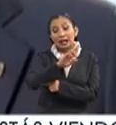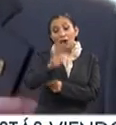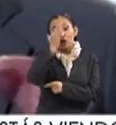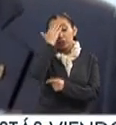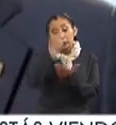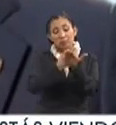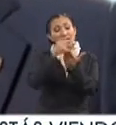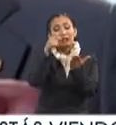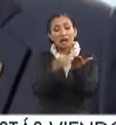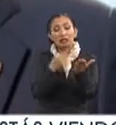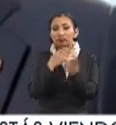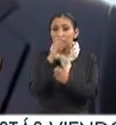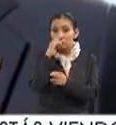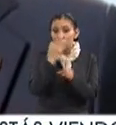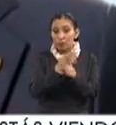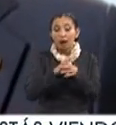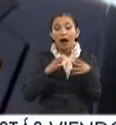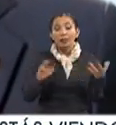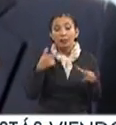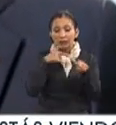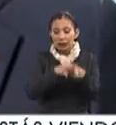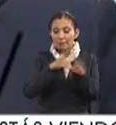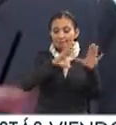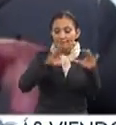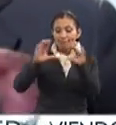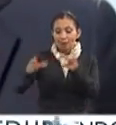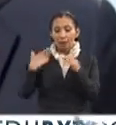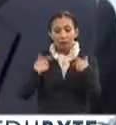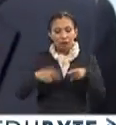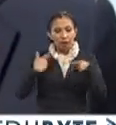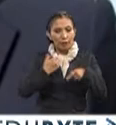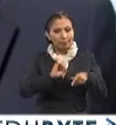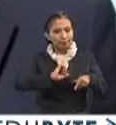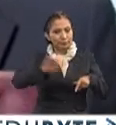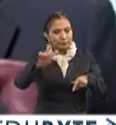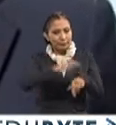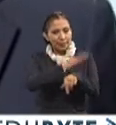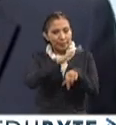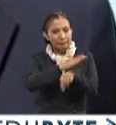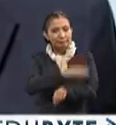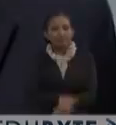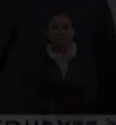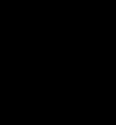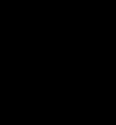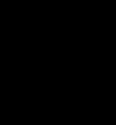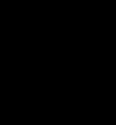reconocimiento representa una gran responsabilidad para seguir formando recursos humanos de excelencia.